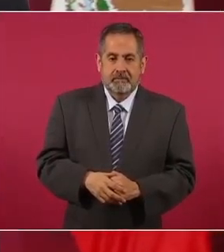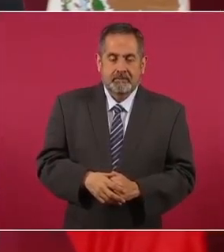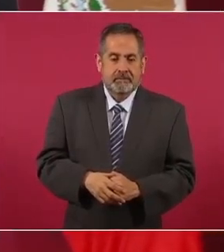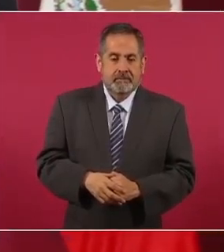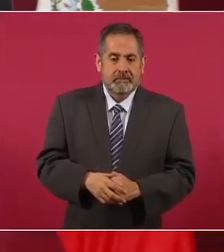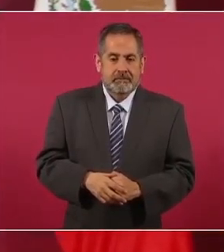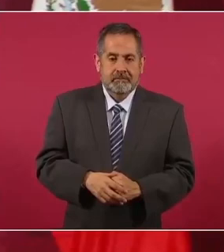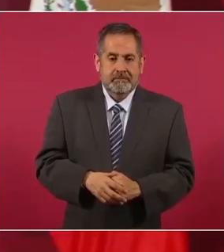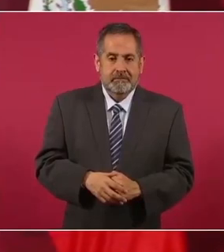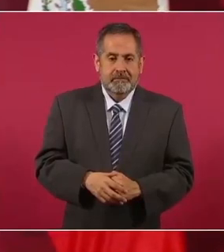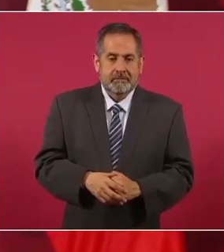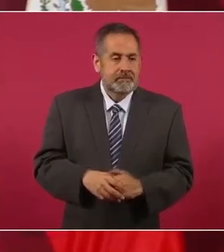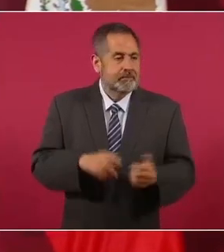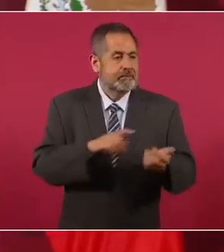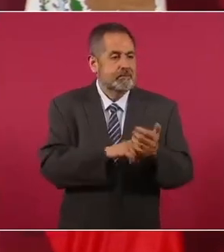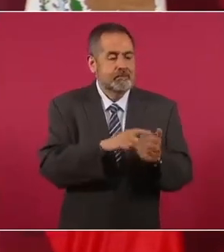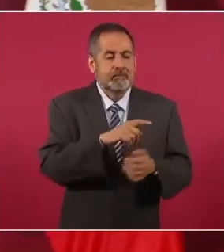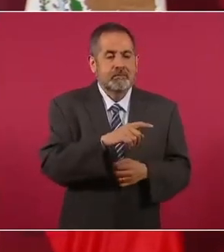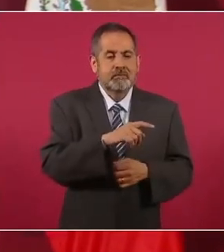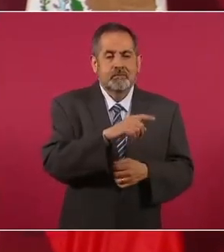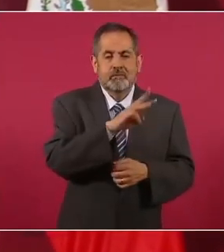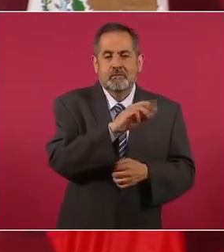y Goldenberg